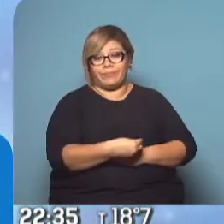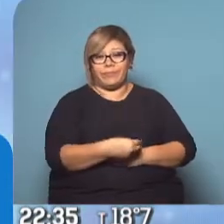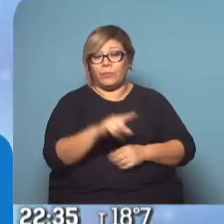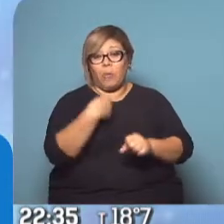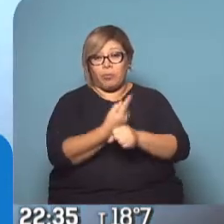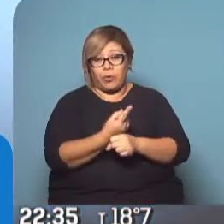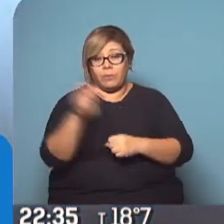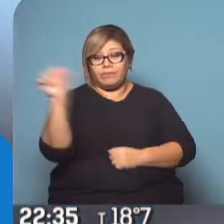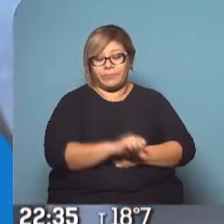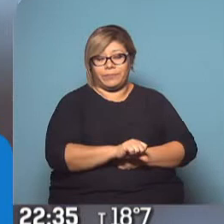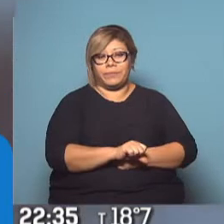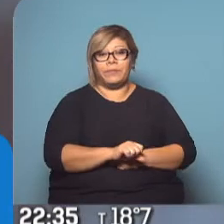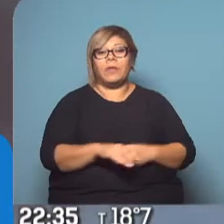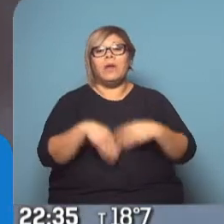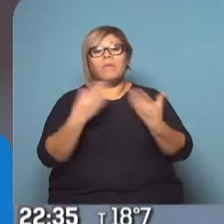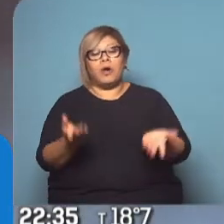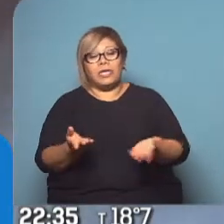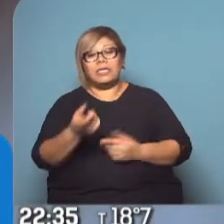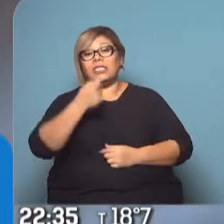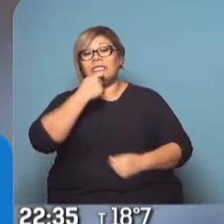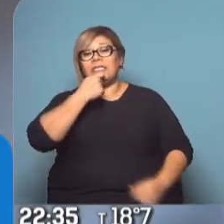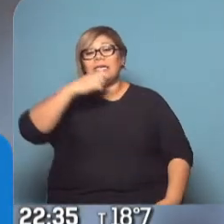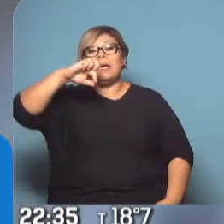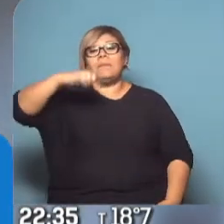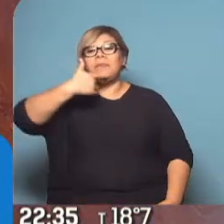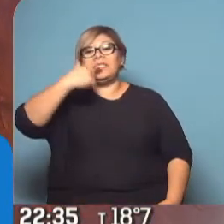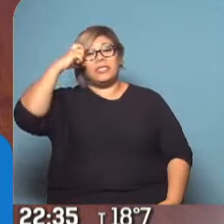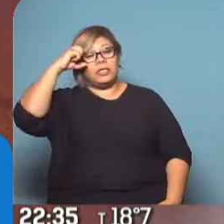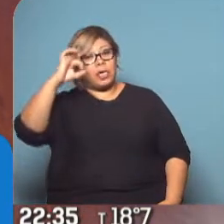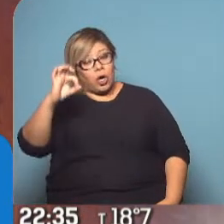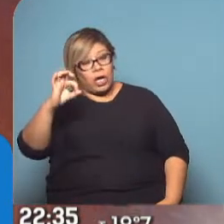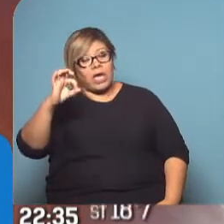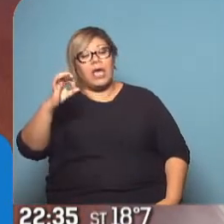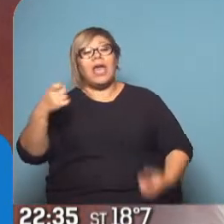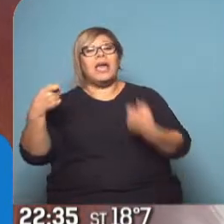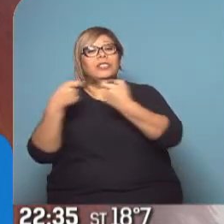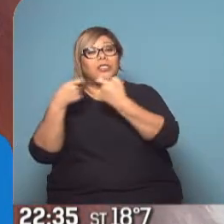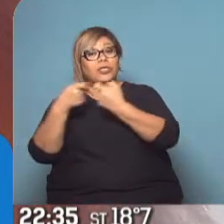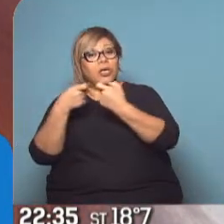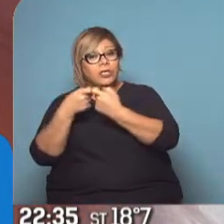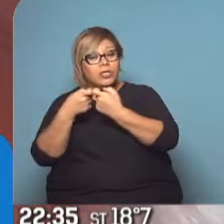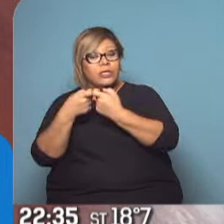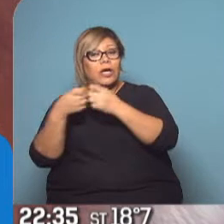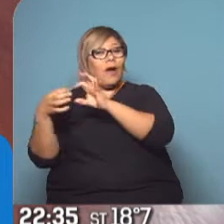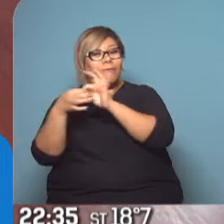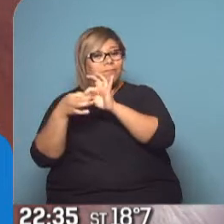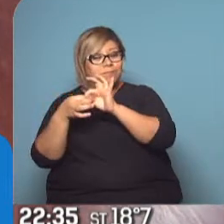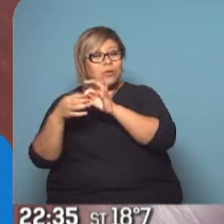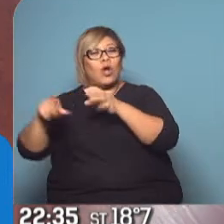estima que el PSOE va a hacer, sobre todo si logra una alianza con Unidas Podemos, de acuerdo también a cómo se vaya